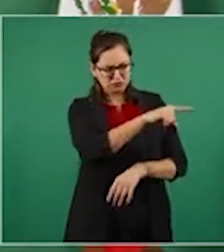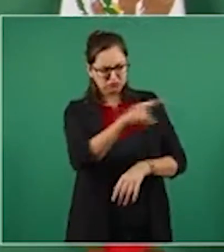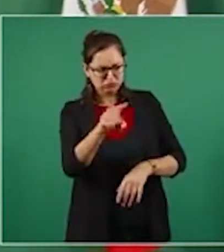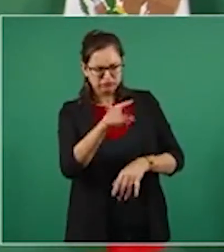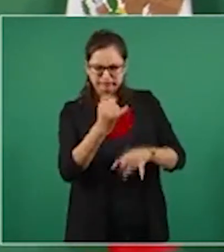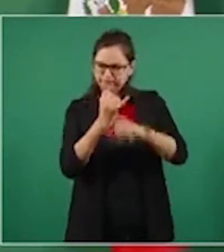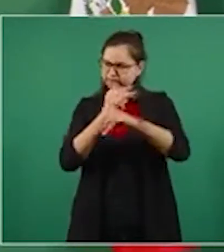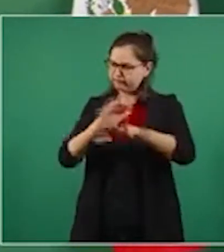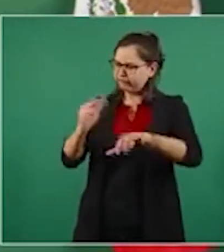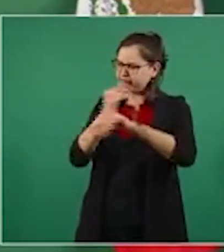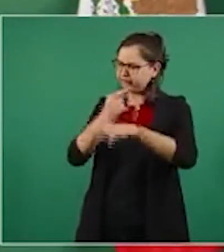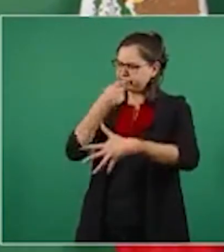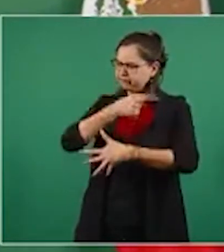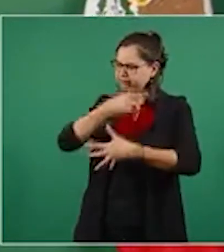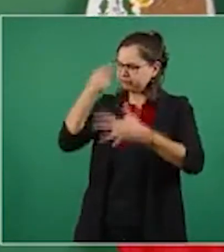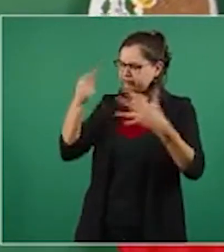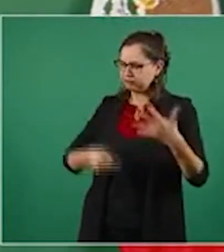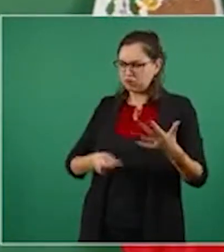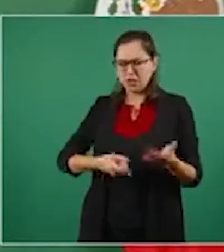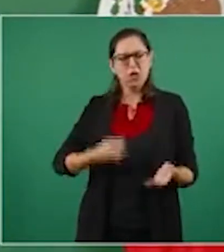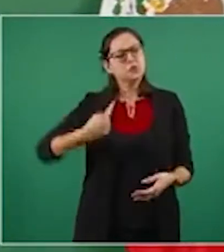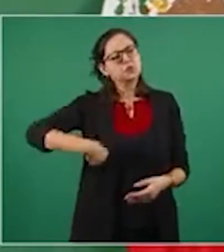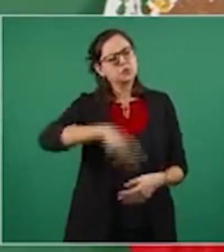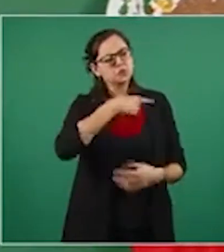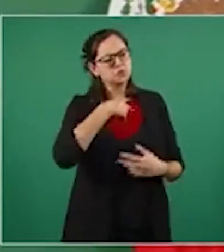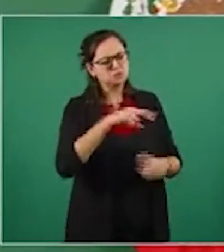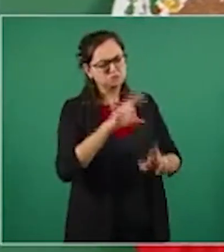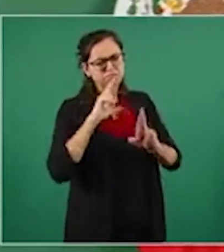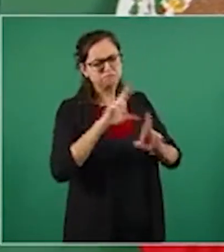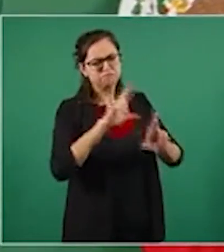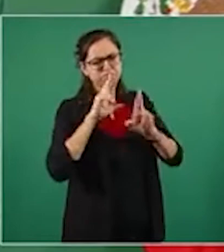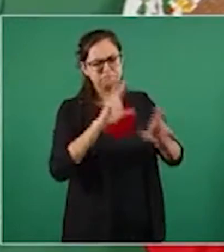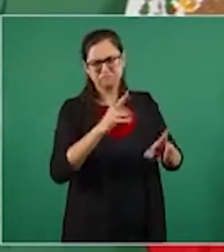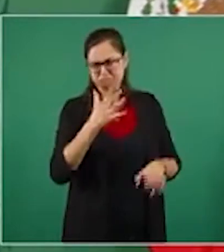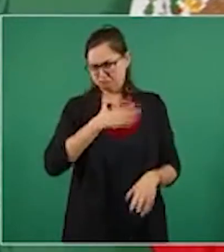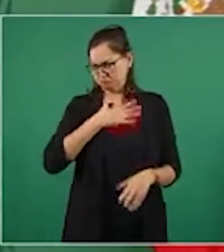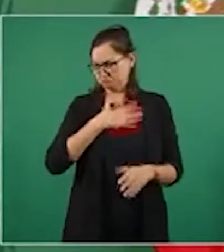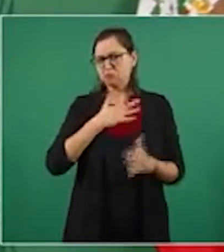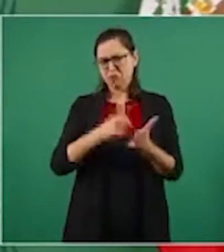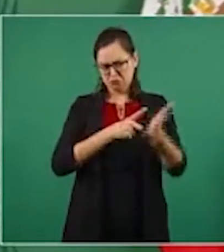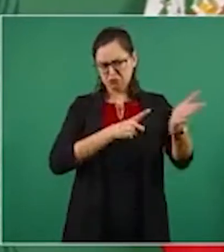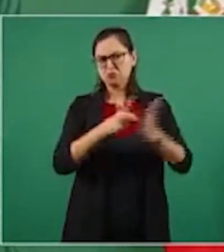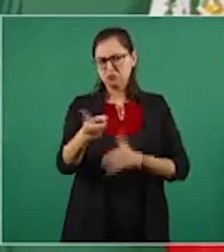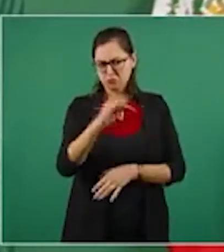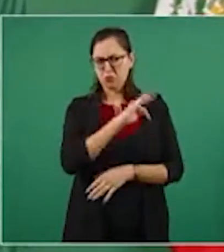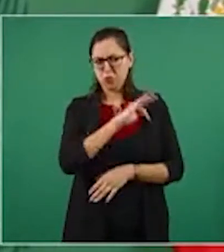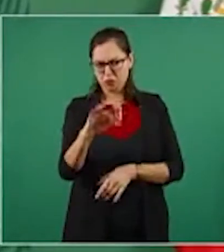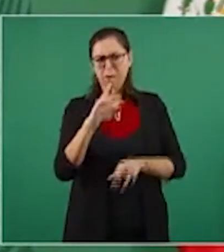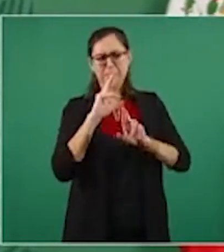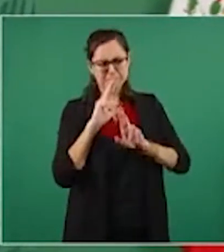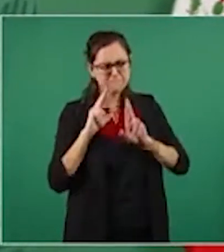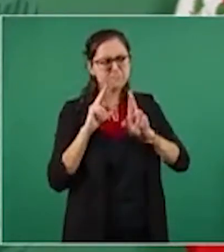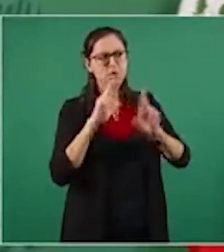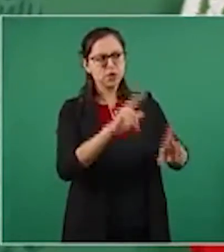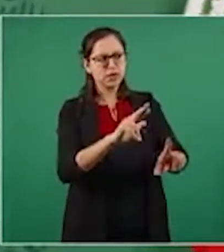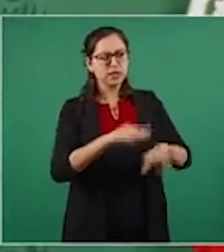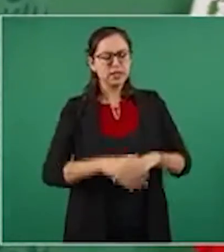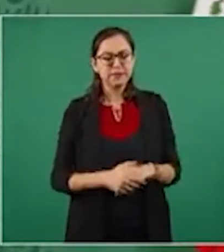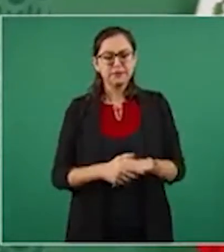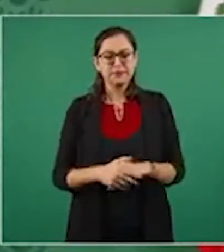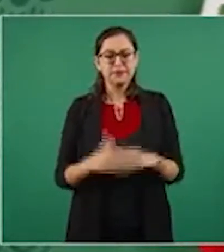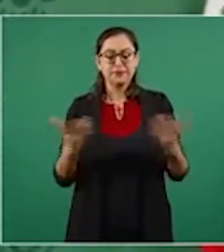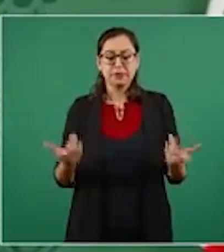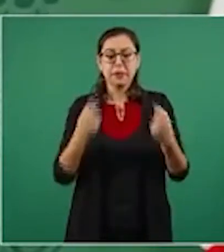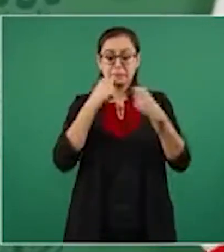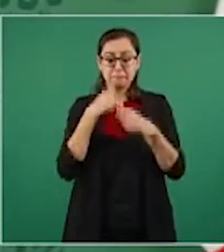y garantizando también el derecho a la